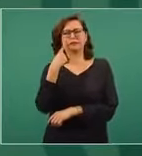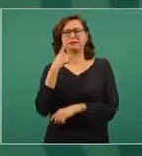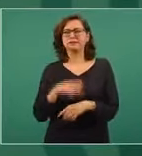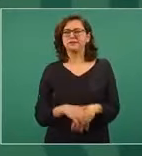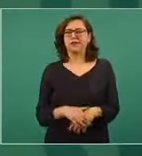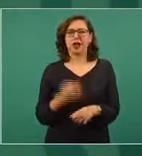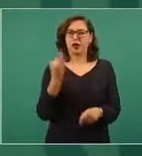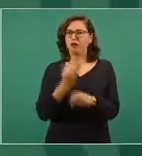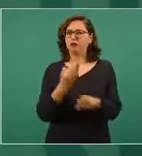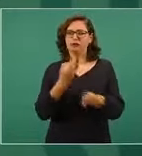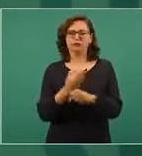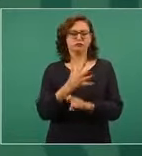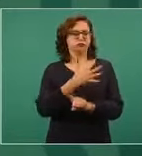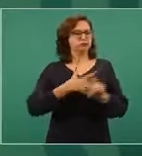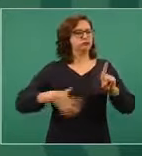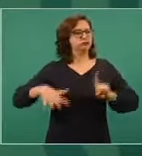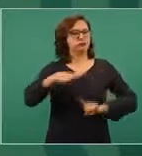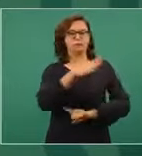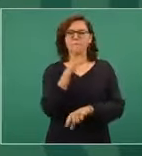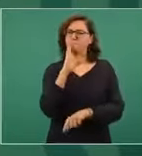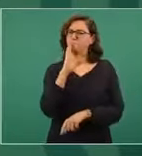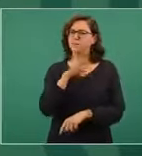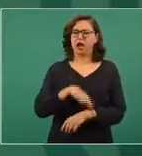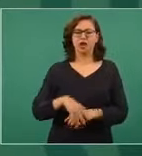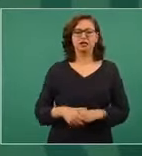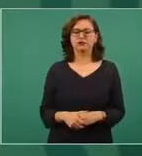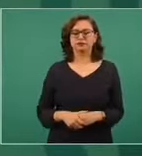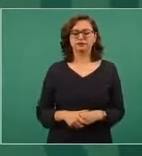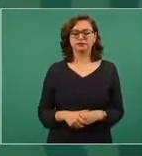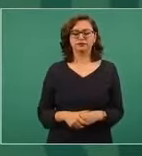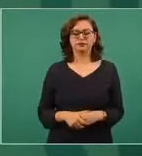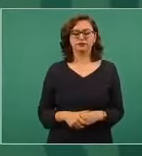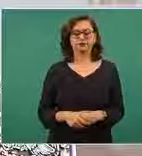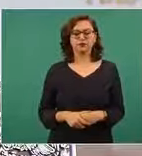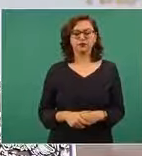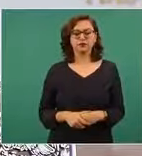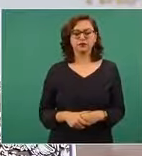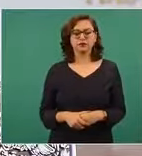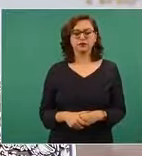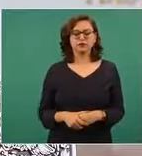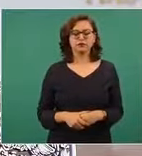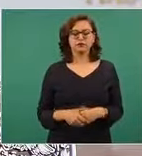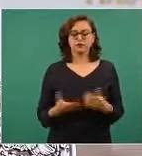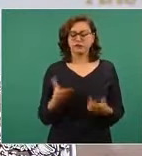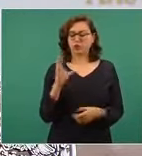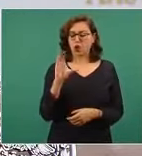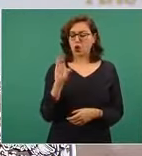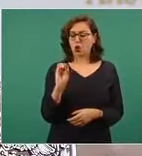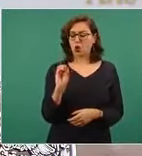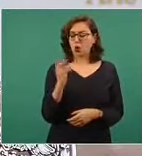por no decir otra cosa, de la Coparmex.